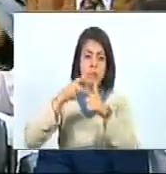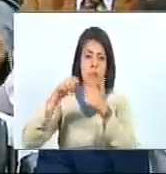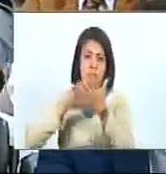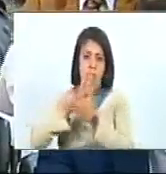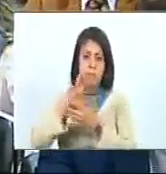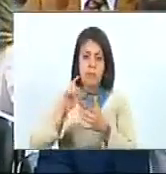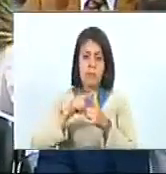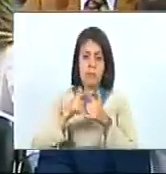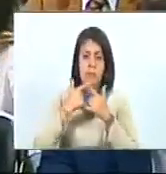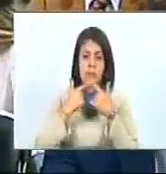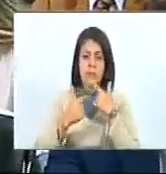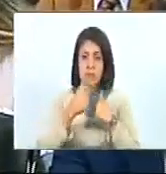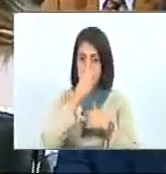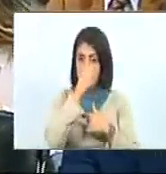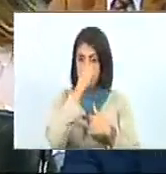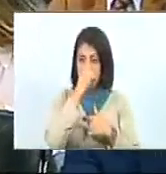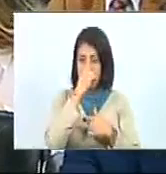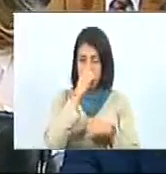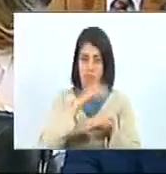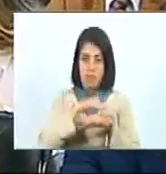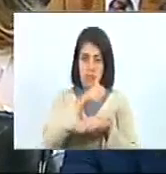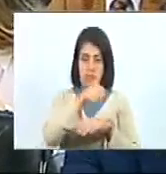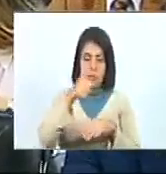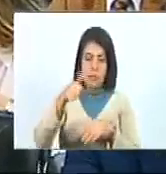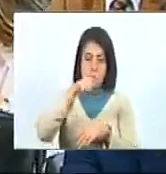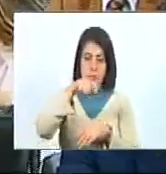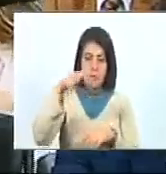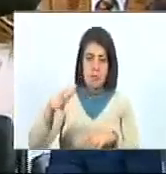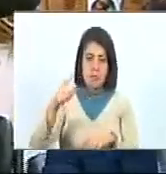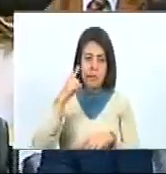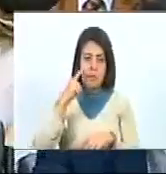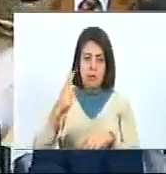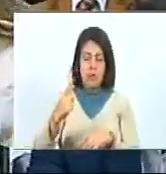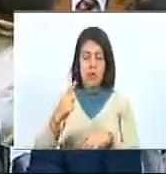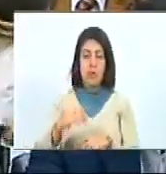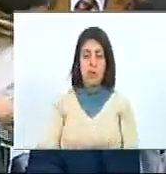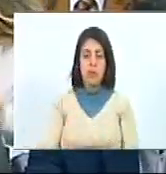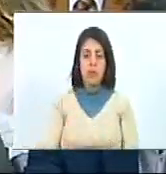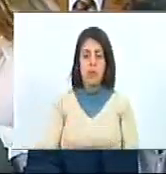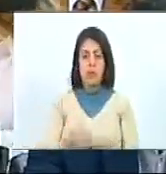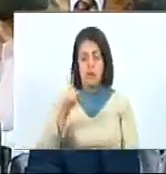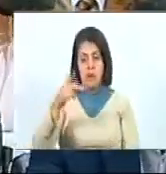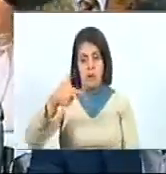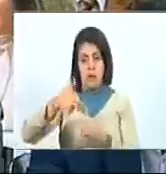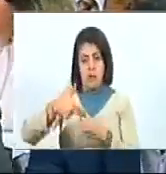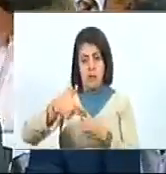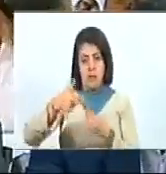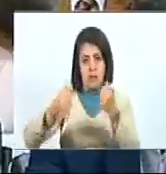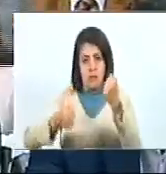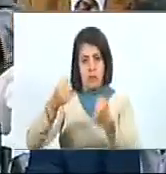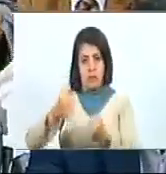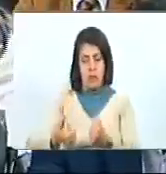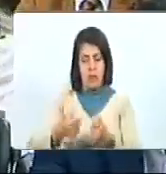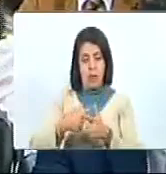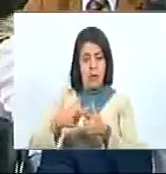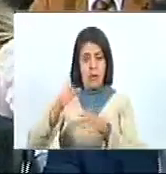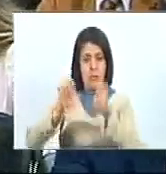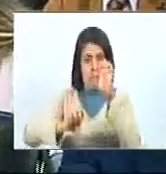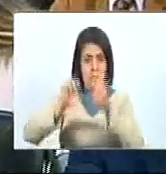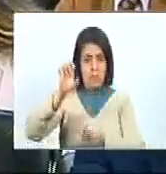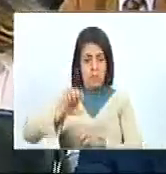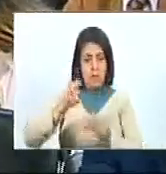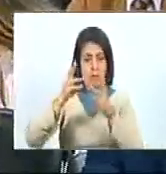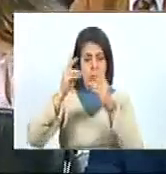y se los explico por cada persona que le corresponde pasar en una bomba subsidiada que es el estudio que hicimos